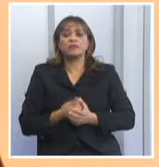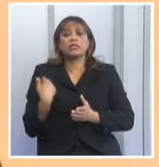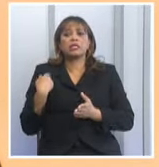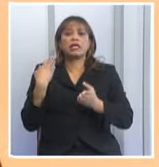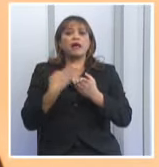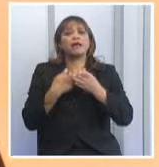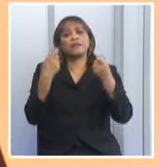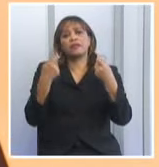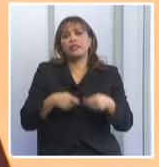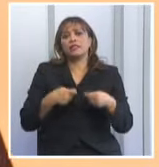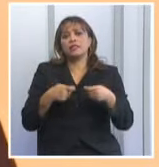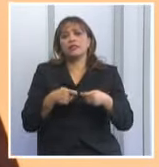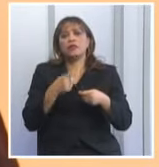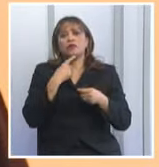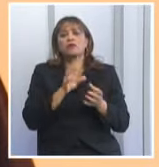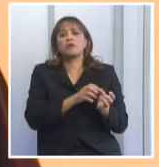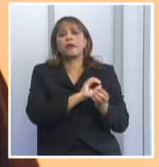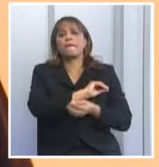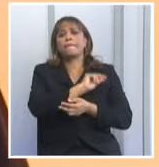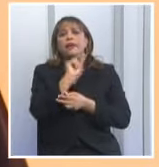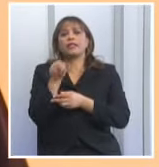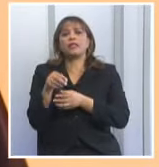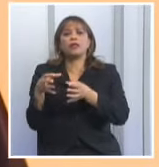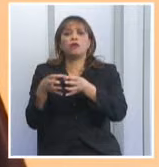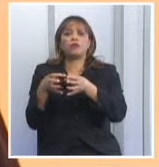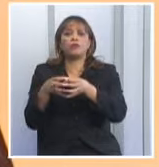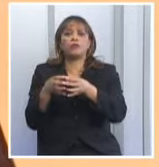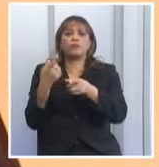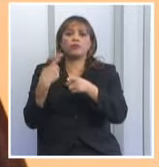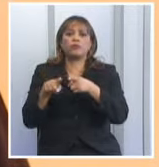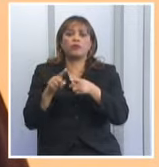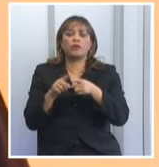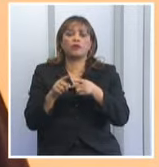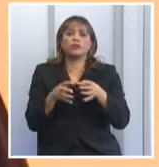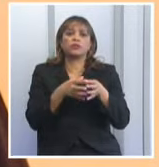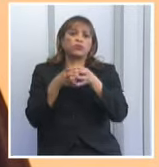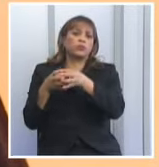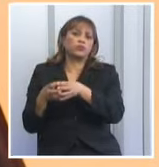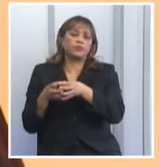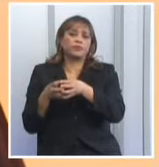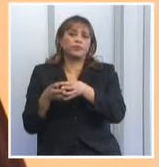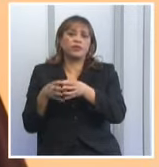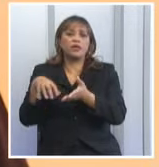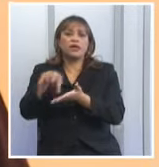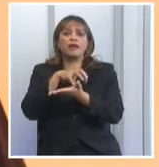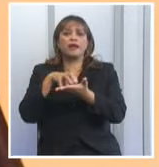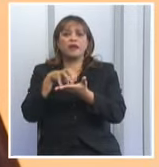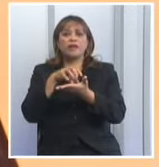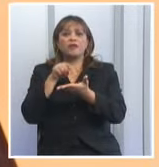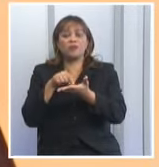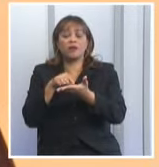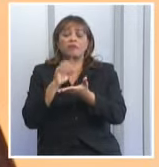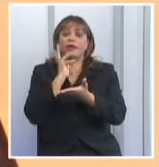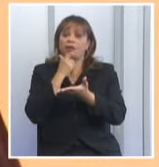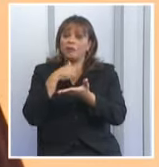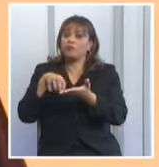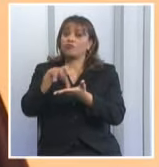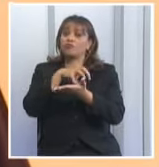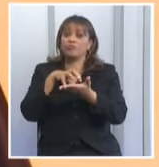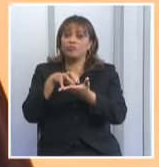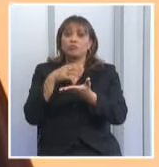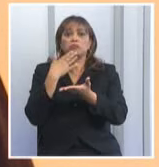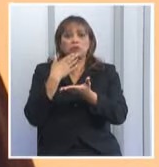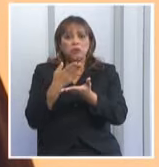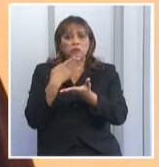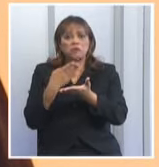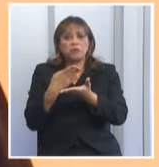que se decidió, entonces, mandarnos para acá, un grupo de hermanos, a este, ¿no? Le hace un maravilloso lugar. Va muy bueno,